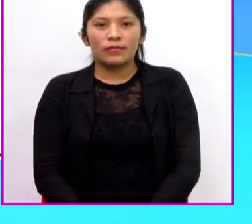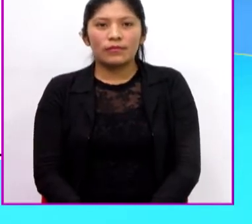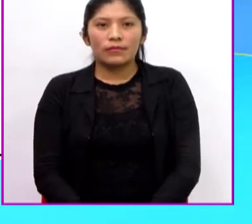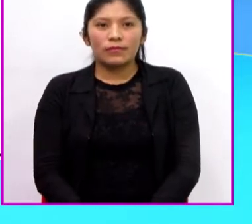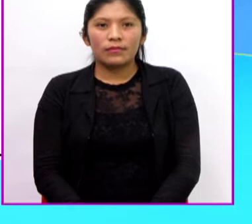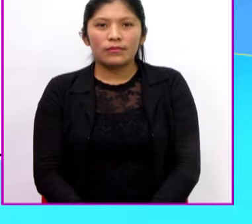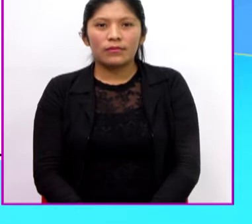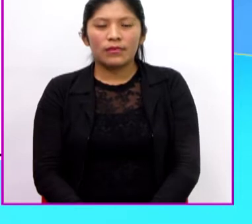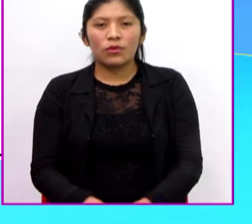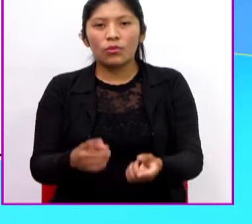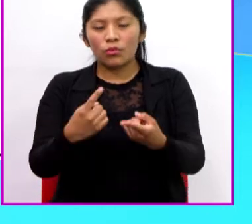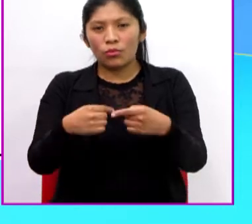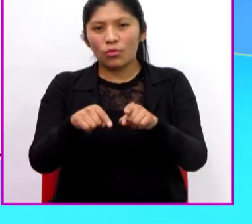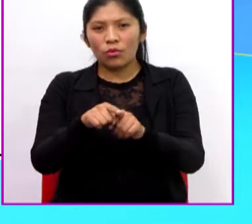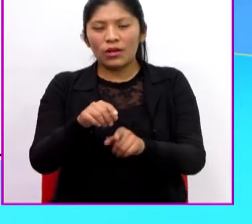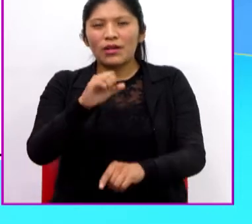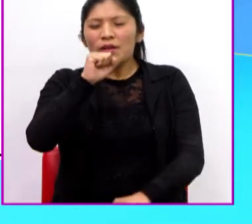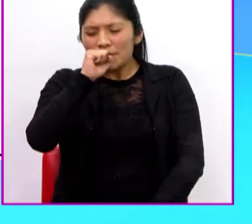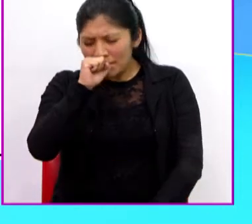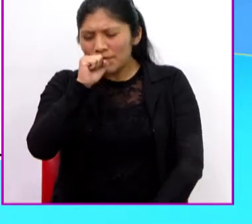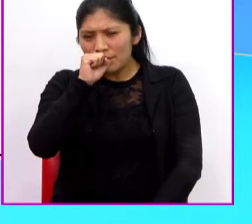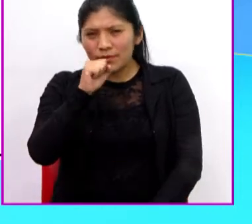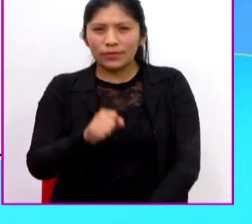Cuando estornudamos.